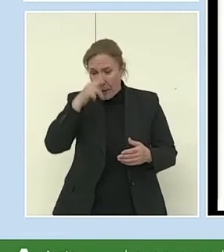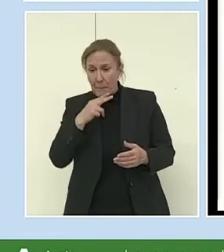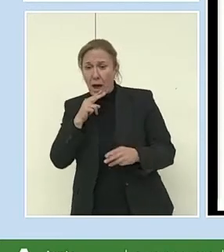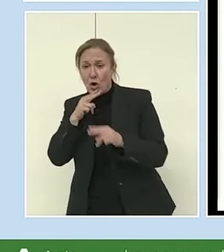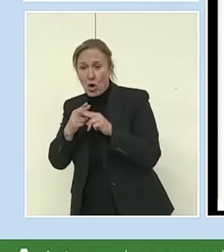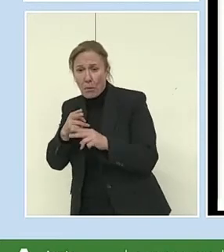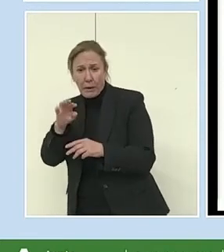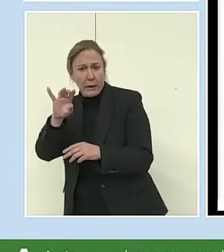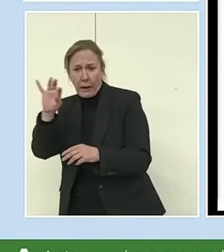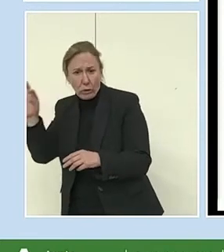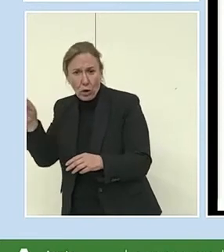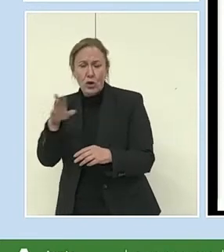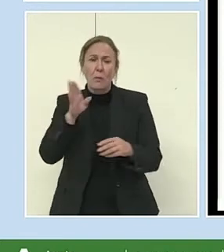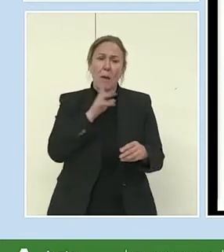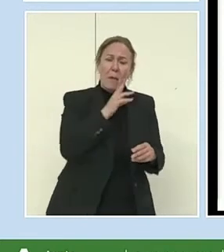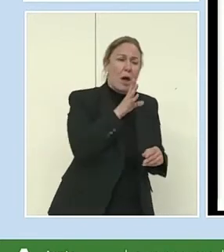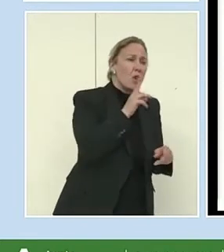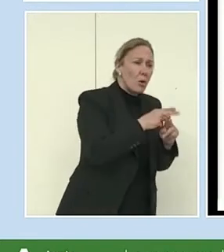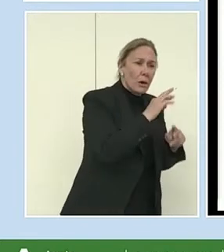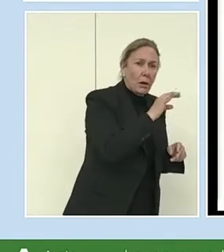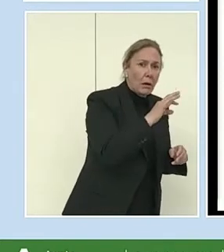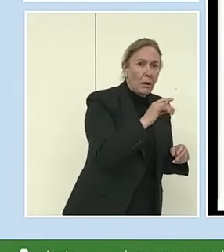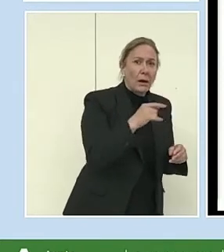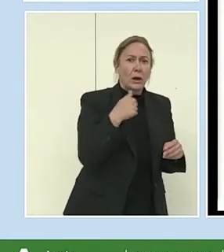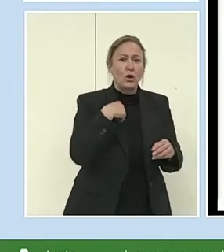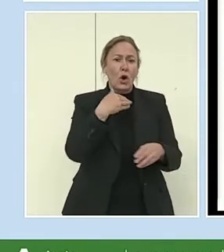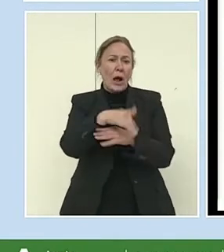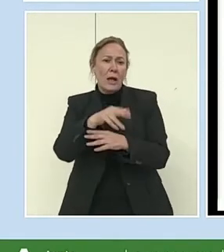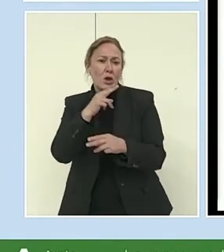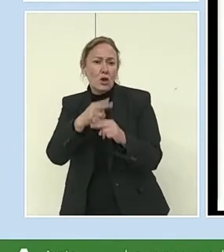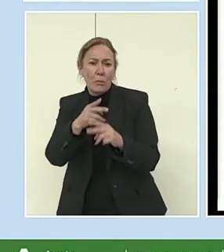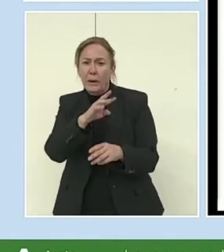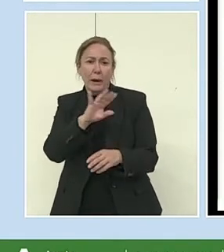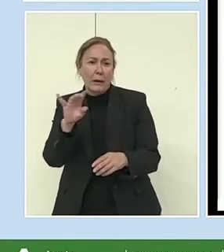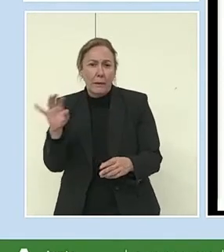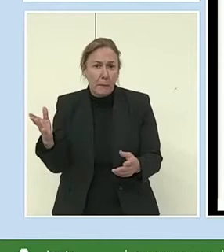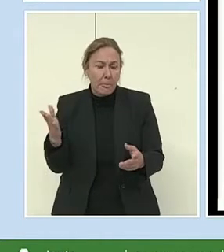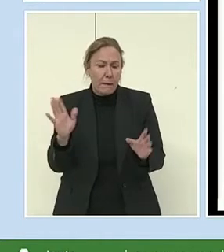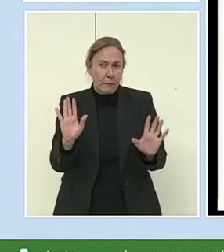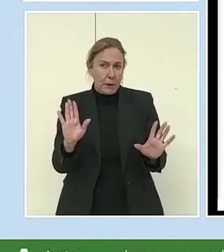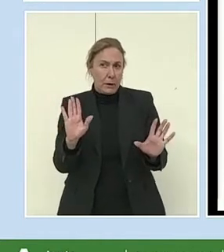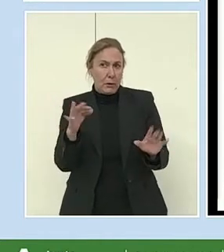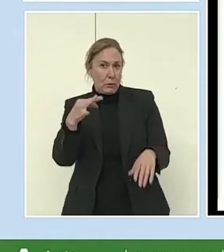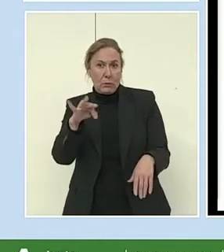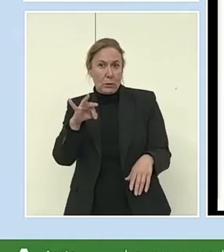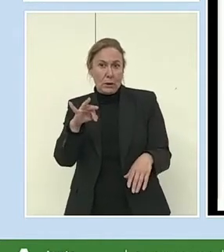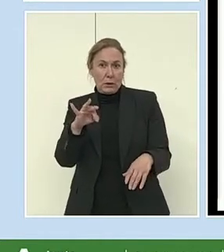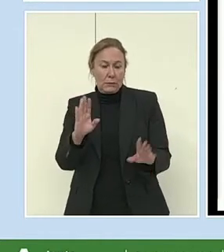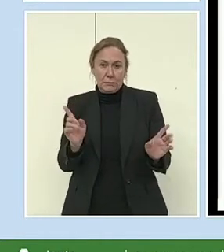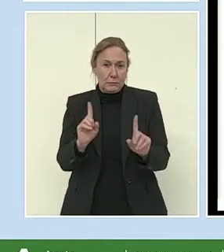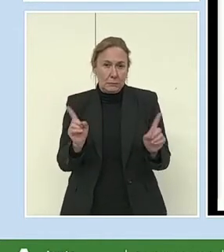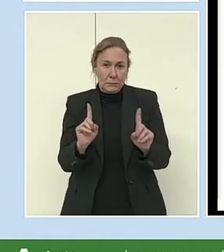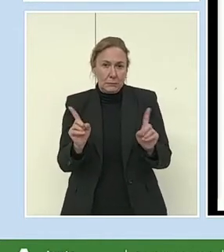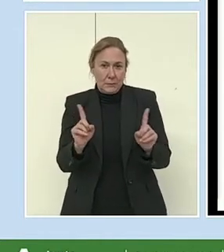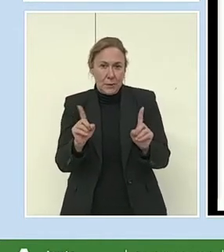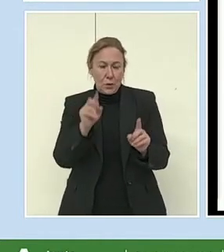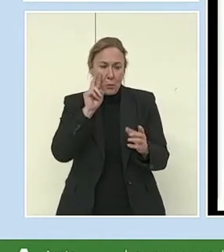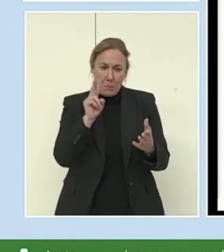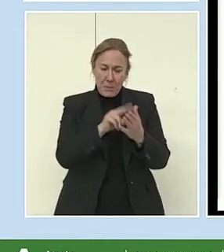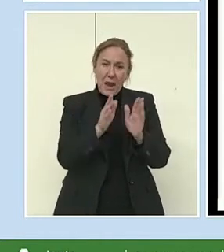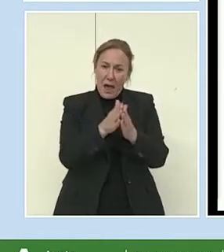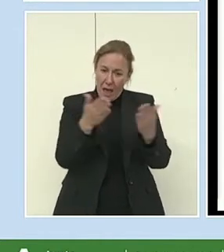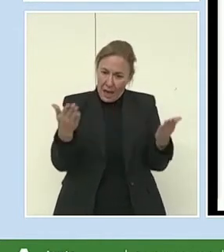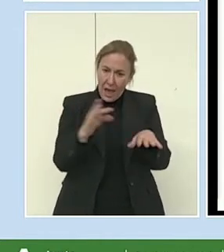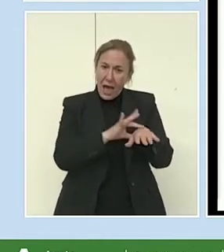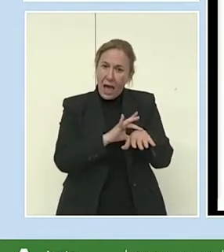soy yo, yo soy mucho más o no. Y, por supuesto, esta ficha hay que manejarla de una manera absolutamente abierta, que el alumno o la